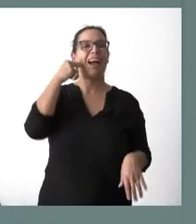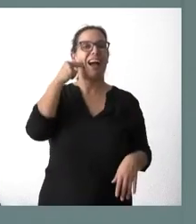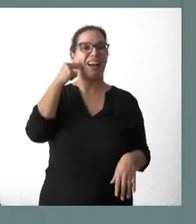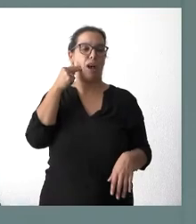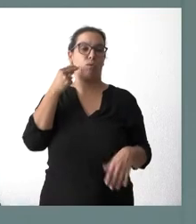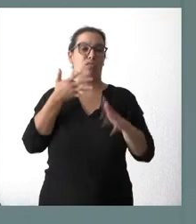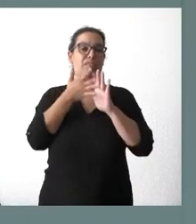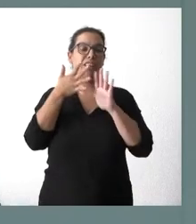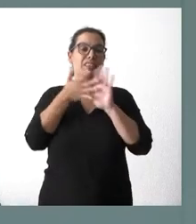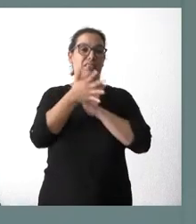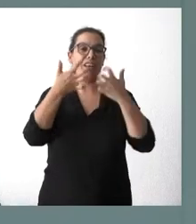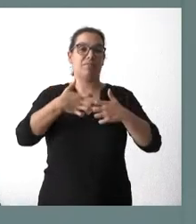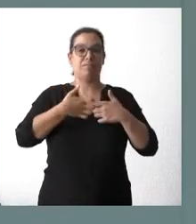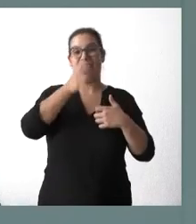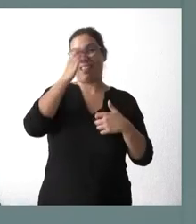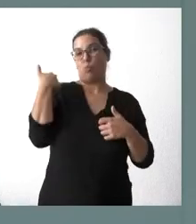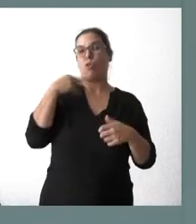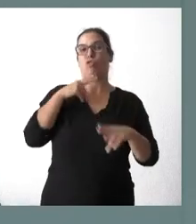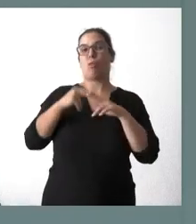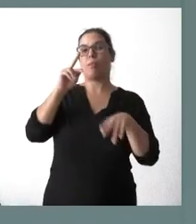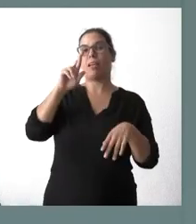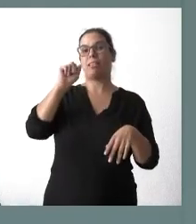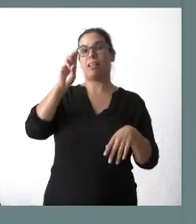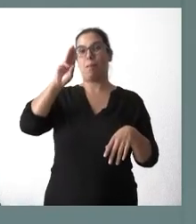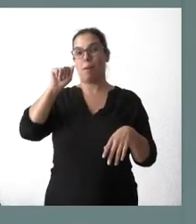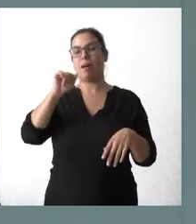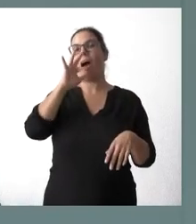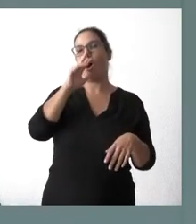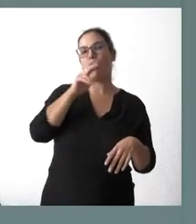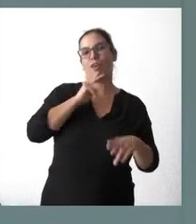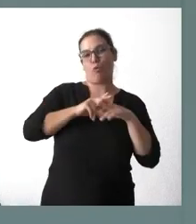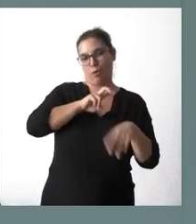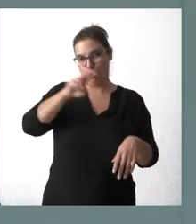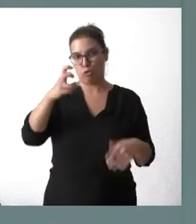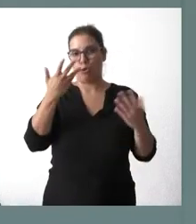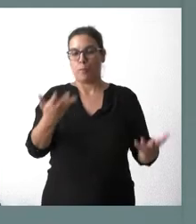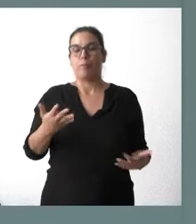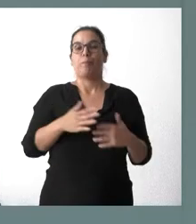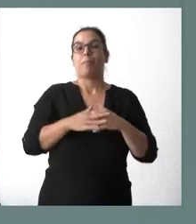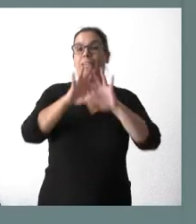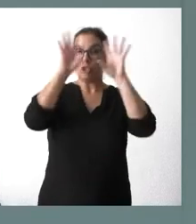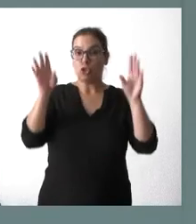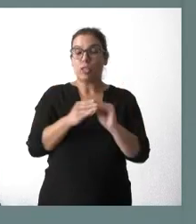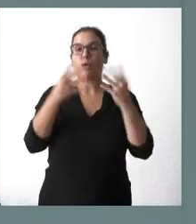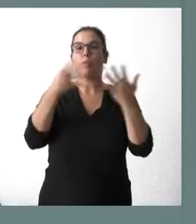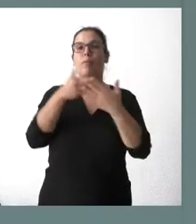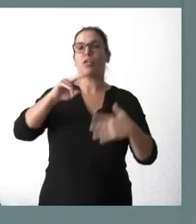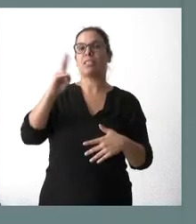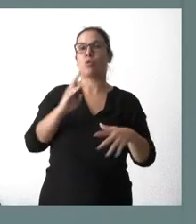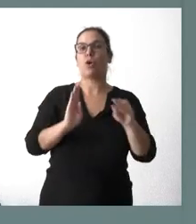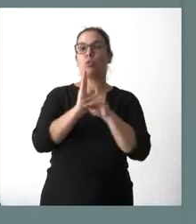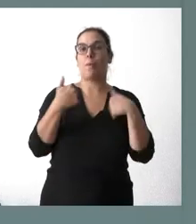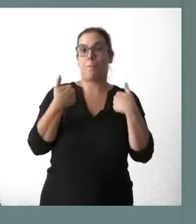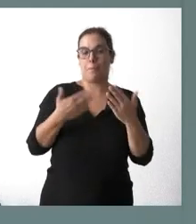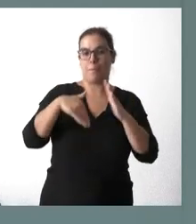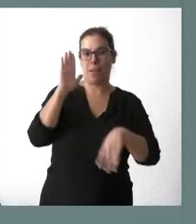de la planta antigua de Trapa, que ahora gestiona el grupo Europraline. En definitiva, como les digo, más de nueve millones de euros de ayuda, más